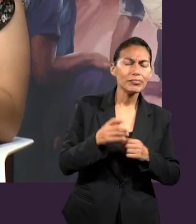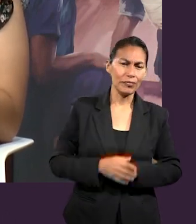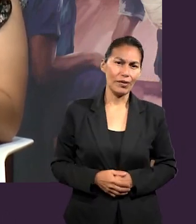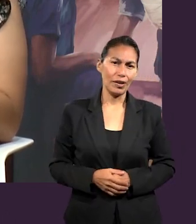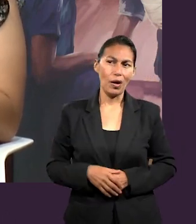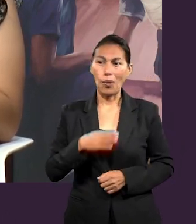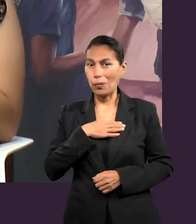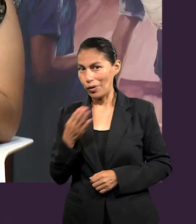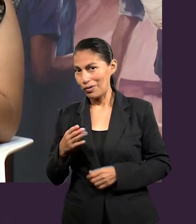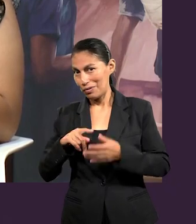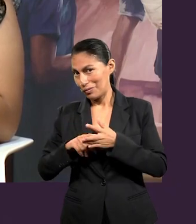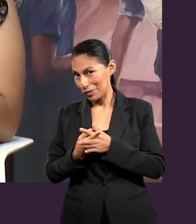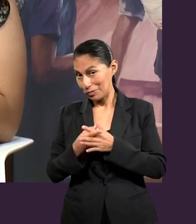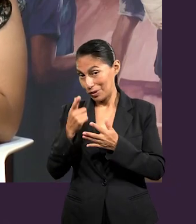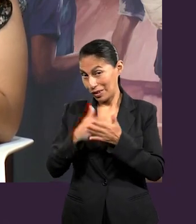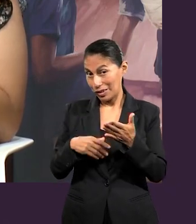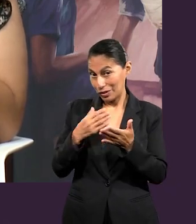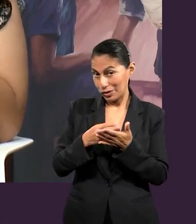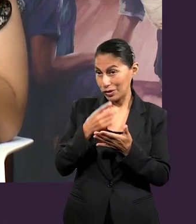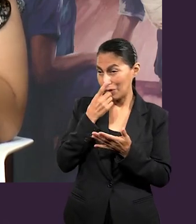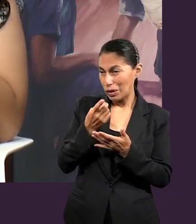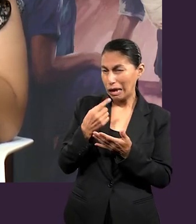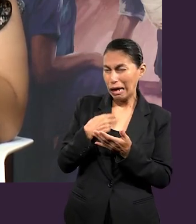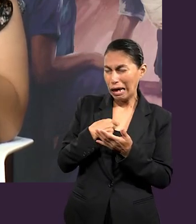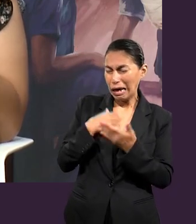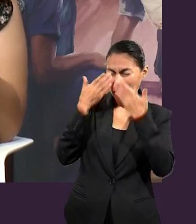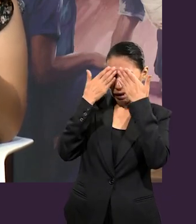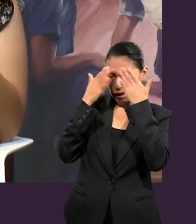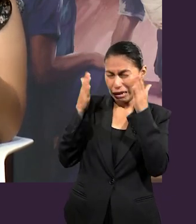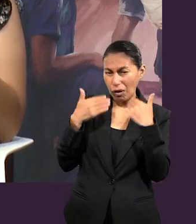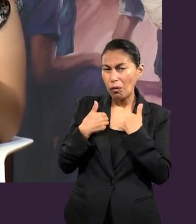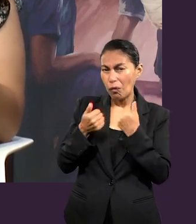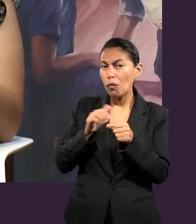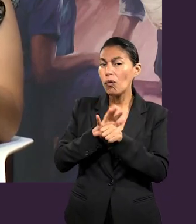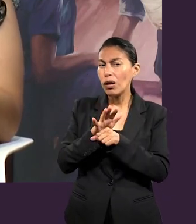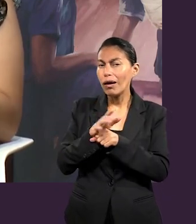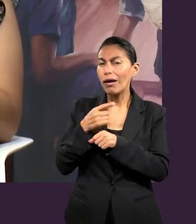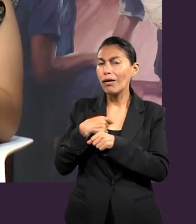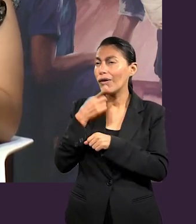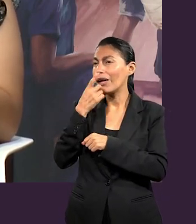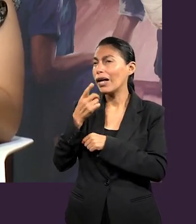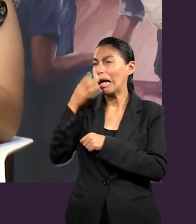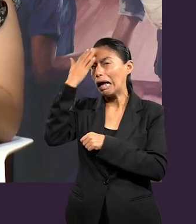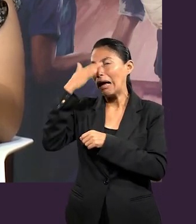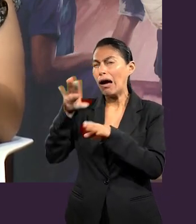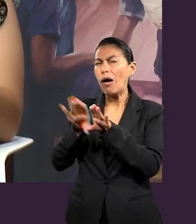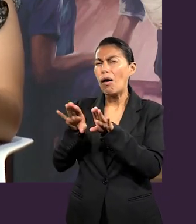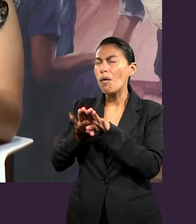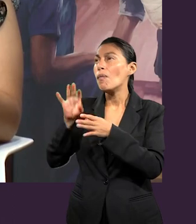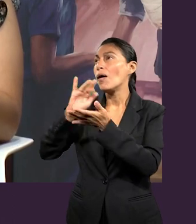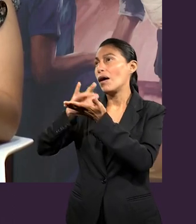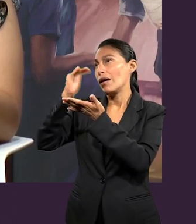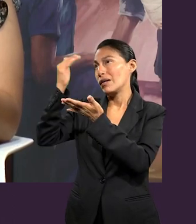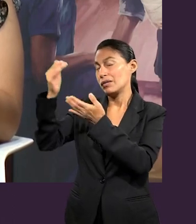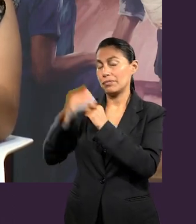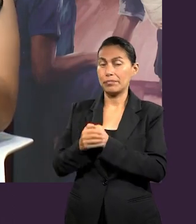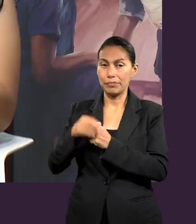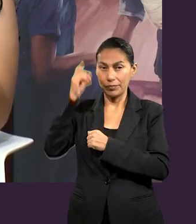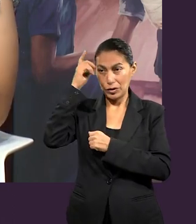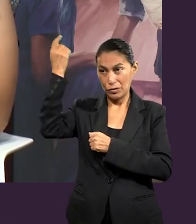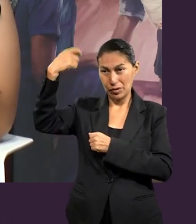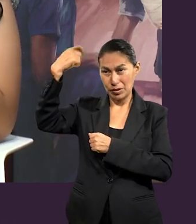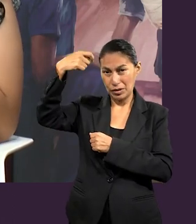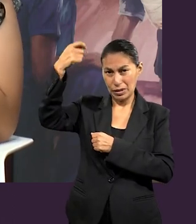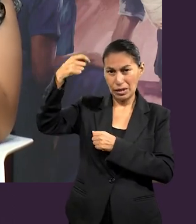como lo que esperábamos entender de la lección, yo dije que quería saber cómo ser agradecidos respecto a estas bendiciones que Dios nos da